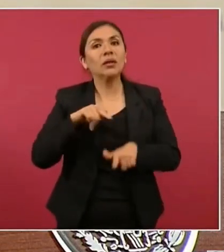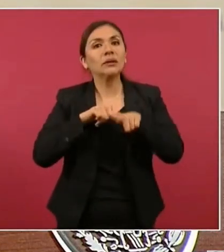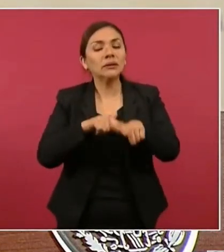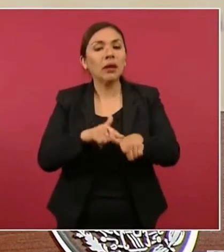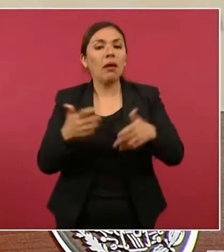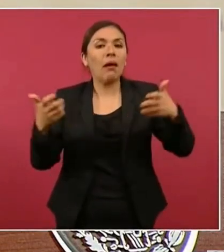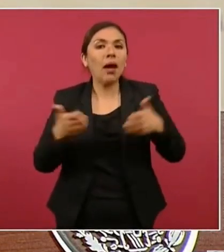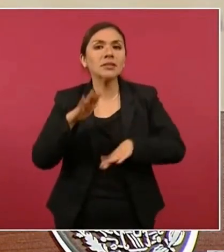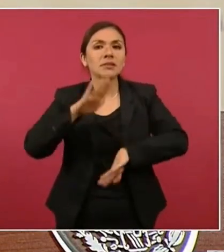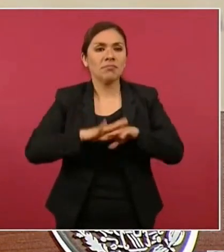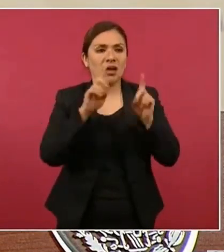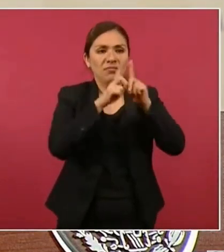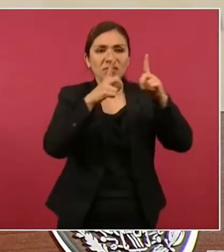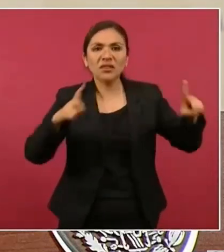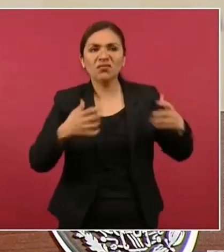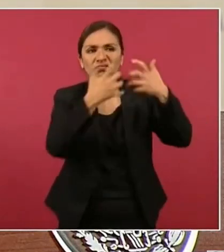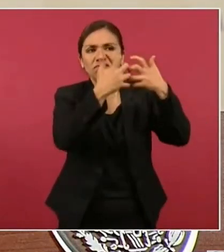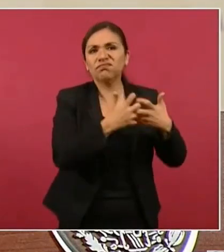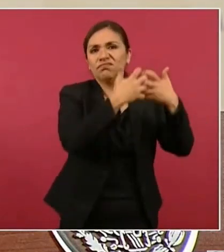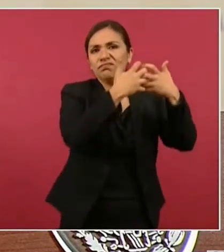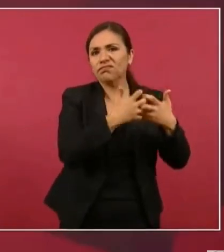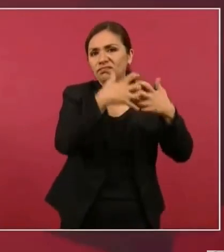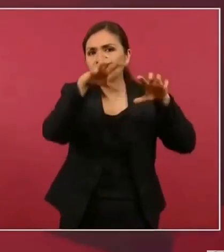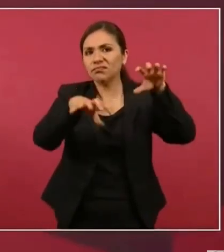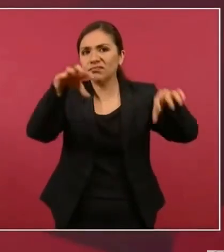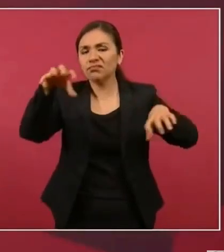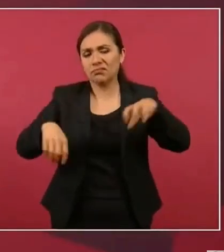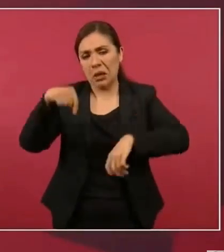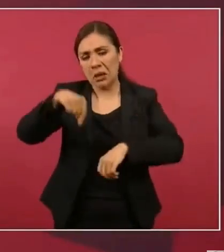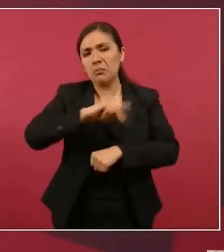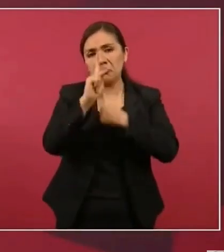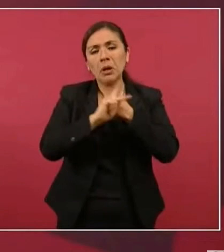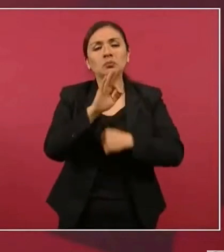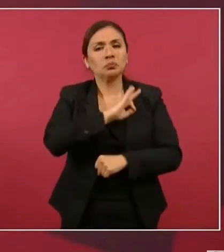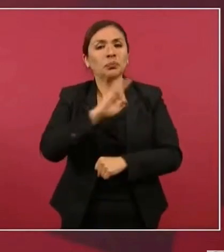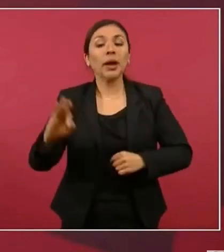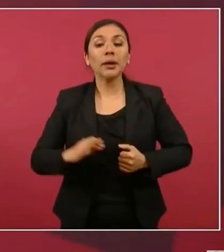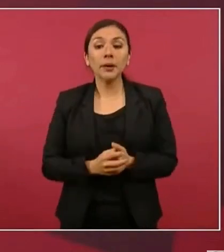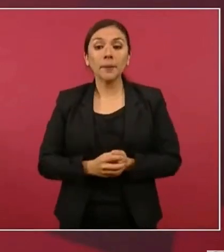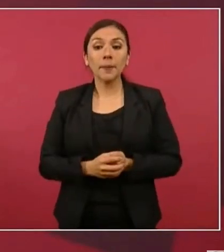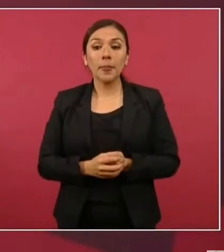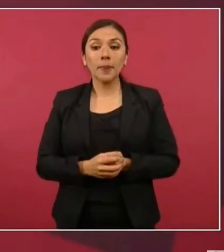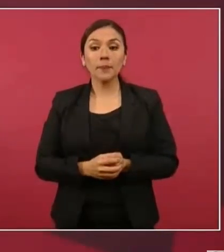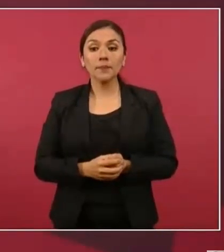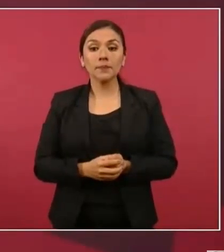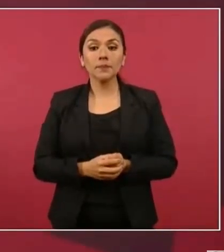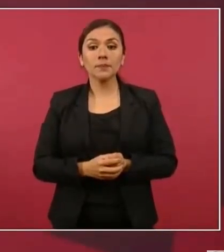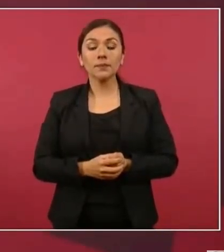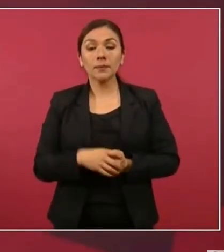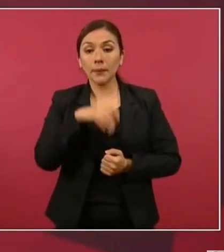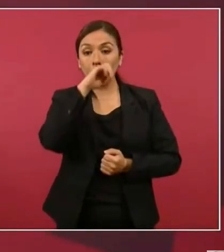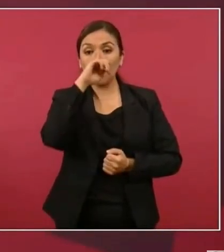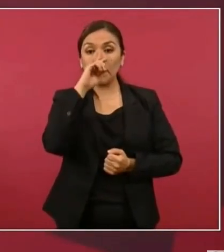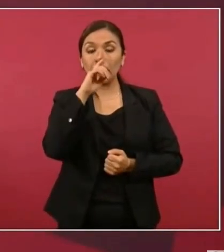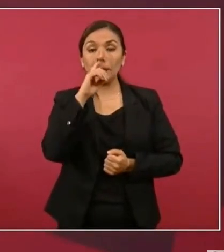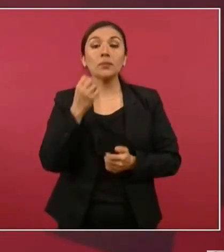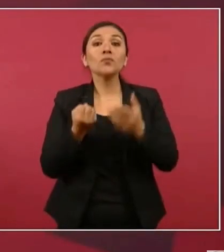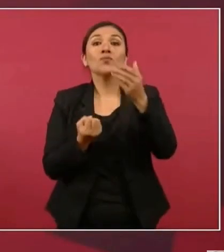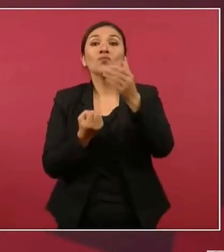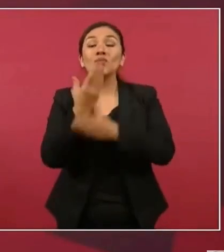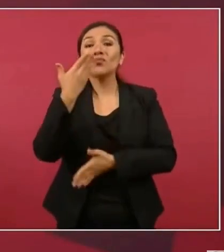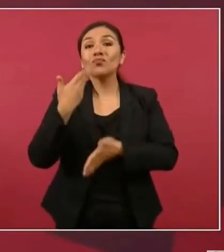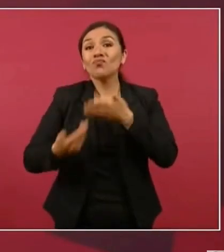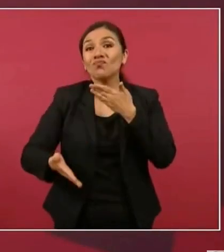siga desarrollando la industria en nuestro país. Y la industria moderna,